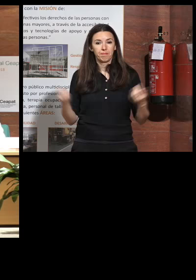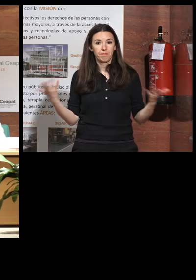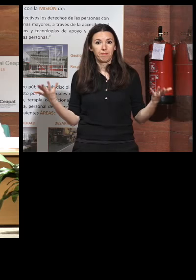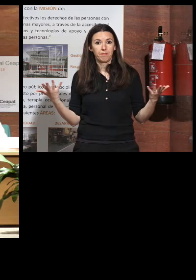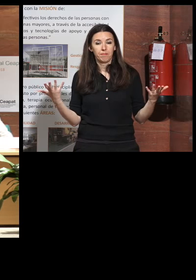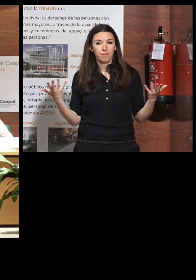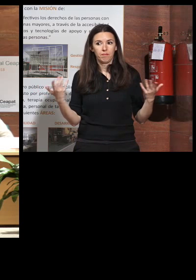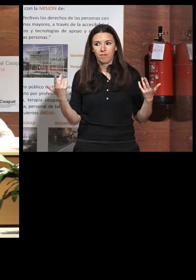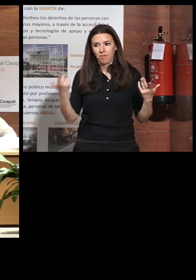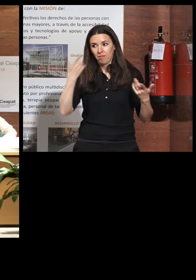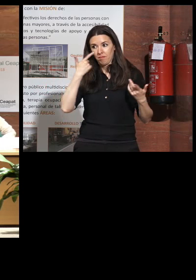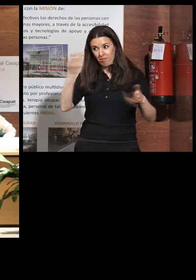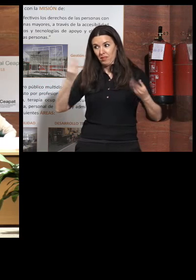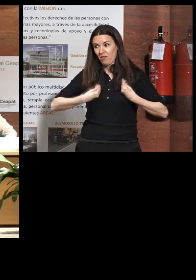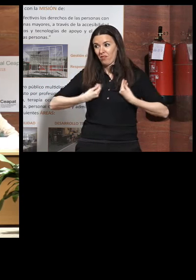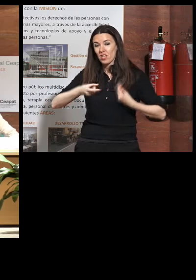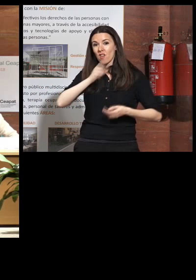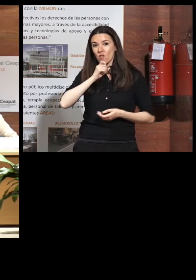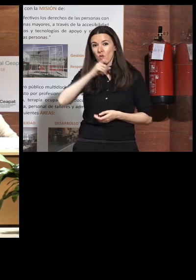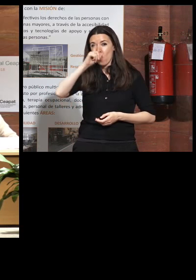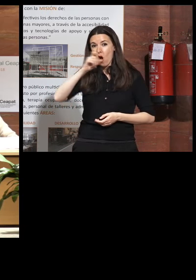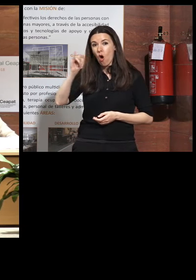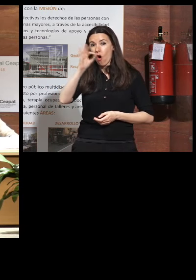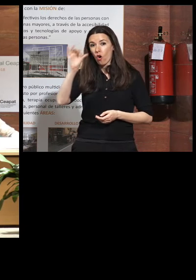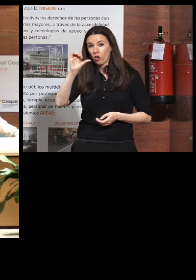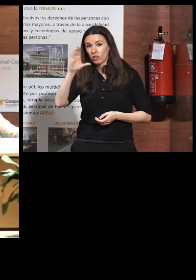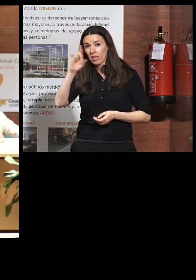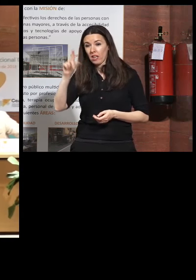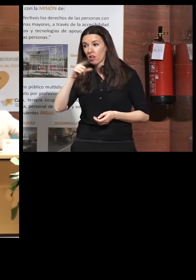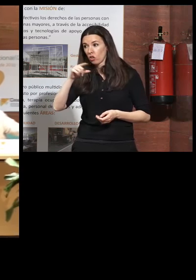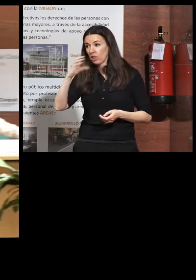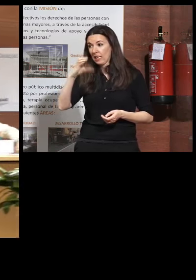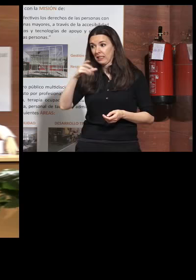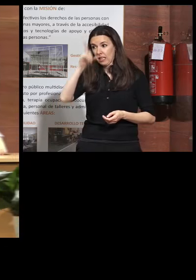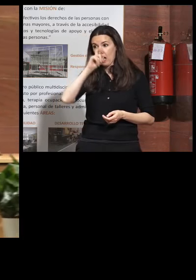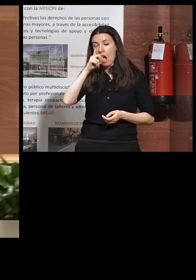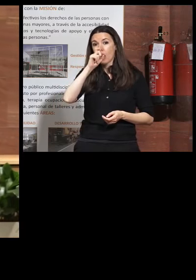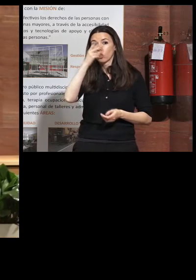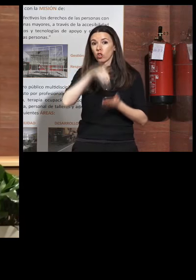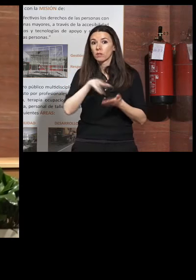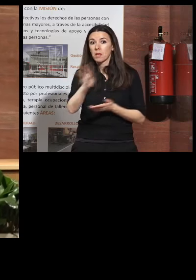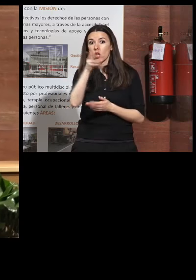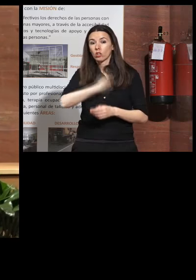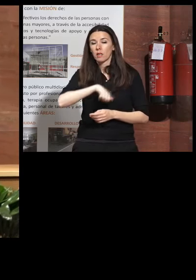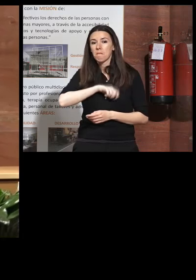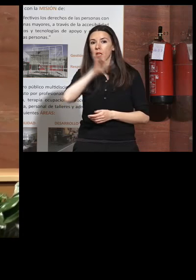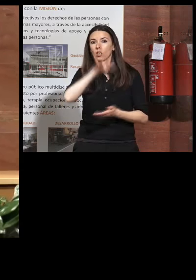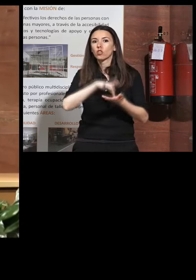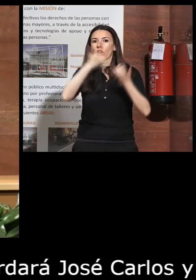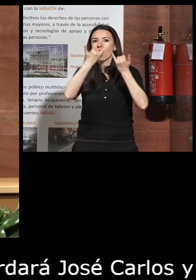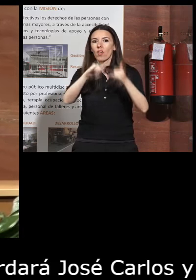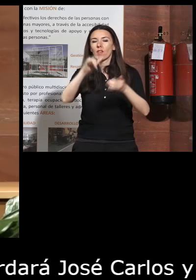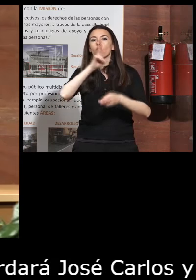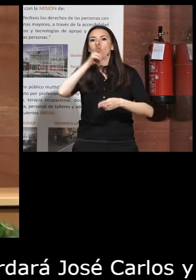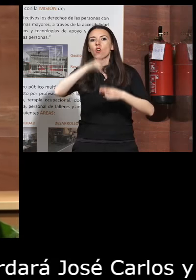la vuelta es que da la vida esto se acordará José Carlos y Cristina seguramente el año 2002 hubo en España una celebración de una